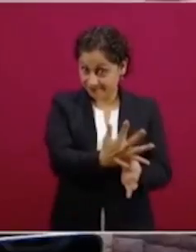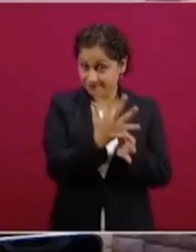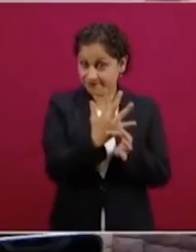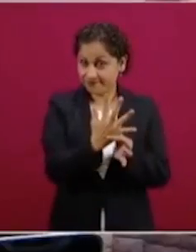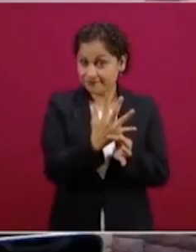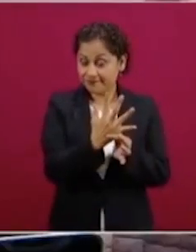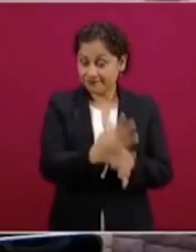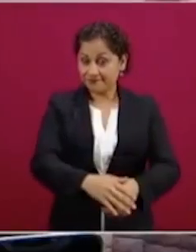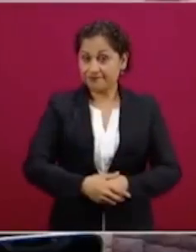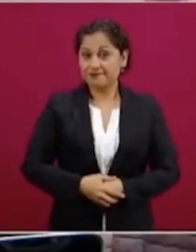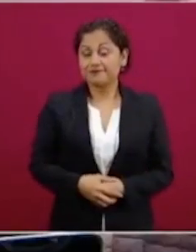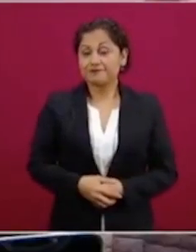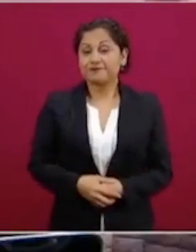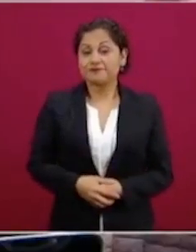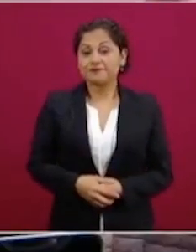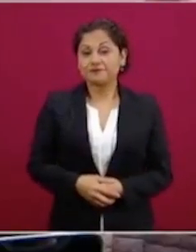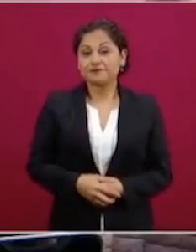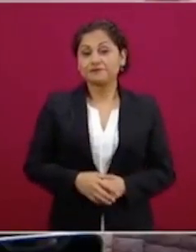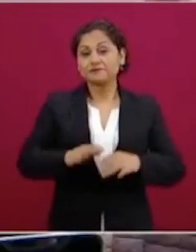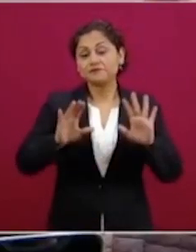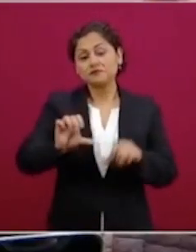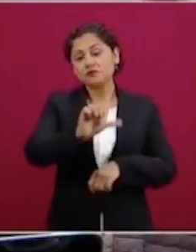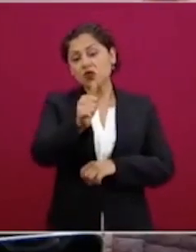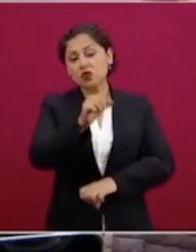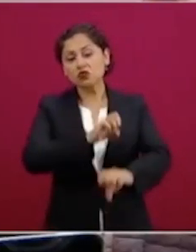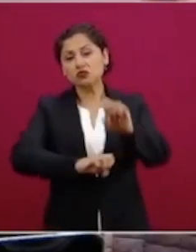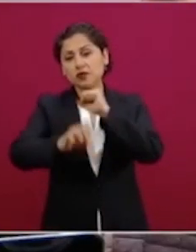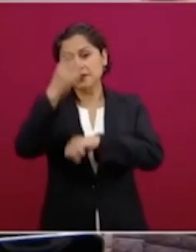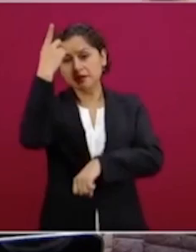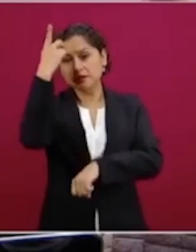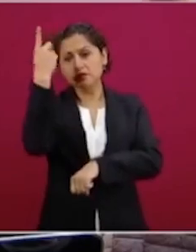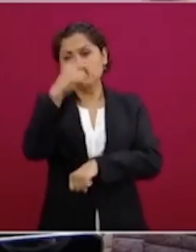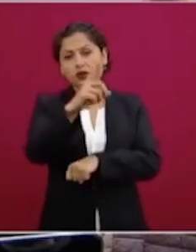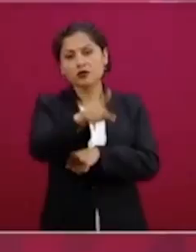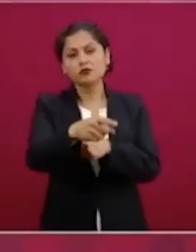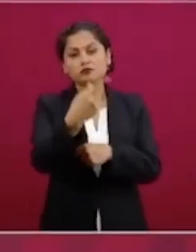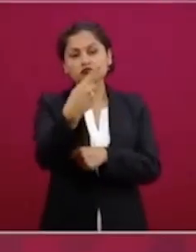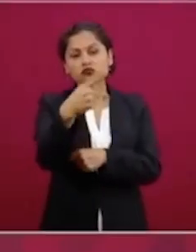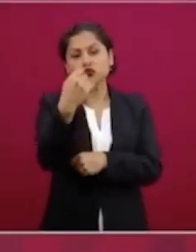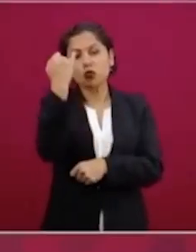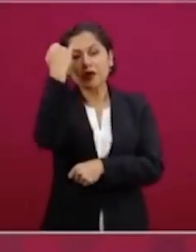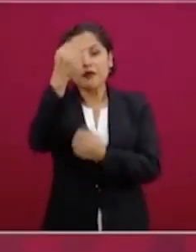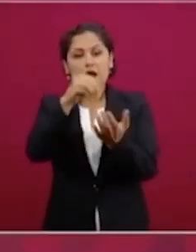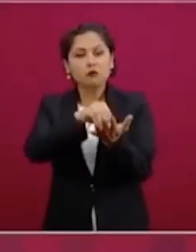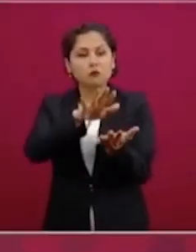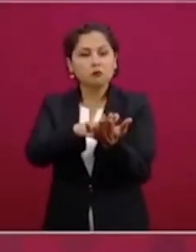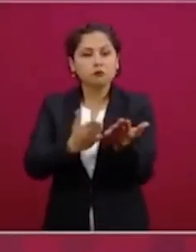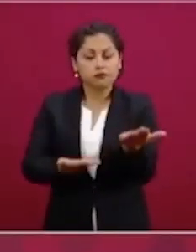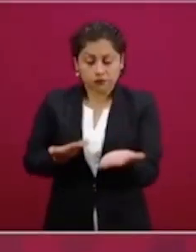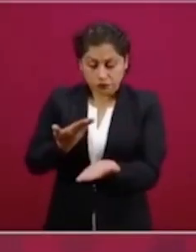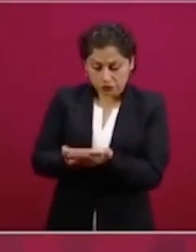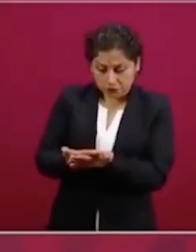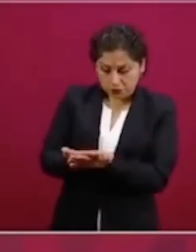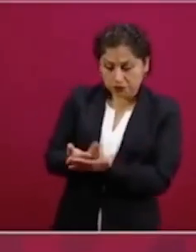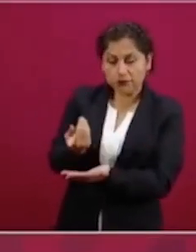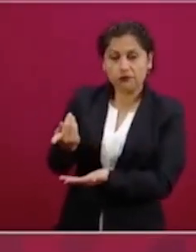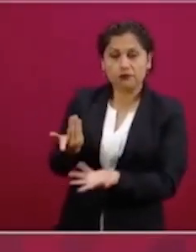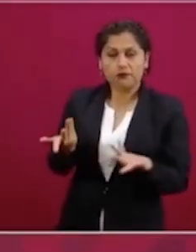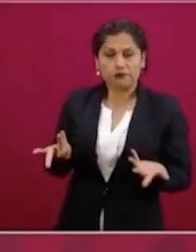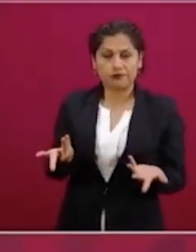Y otras propuestas de ese tipo,